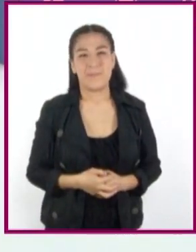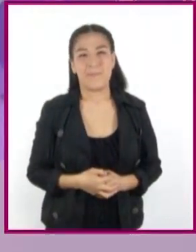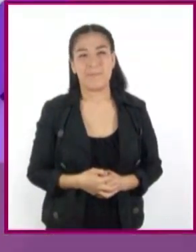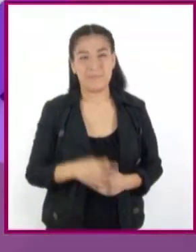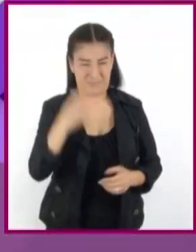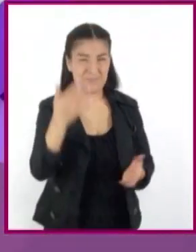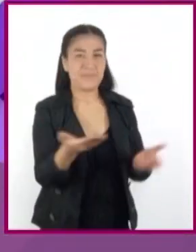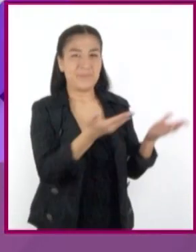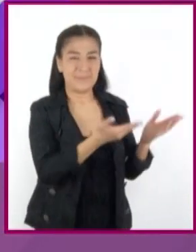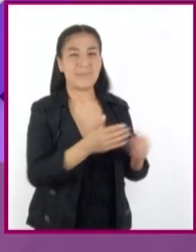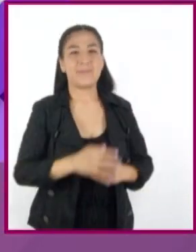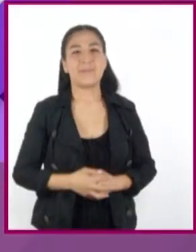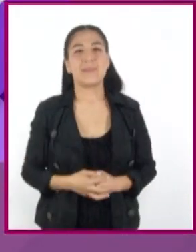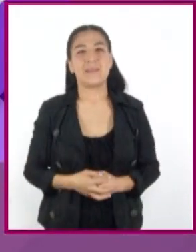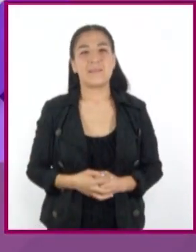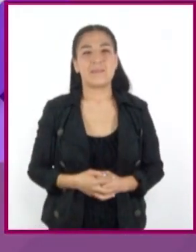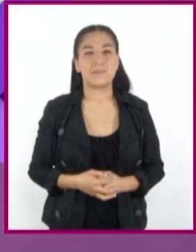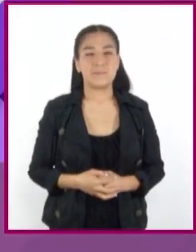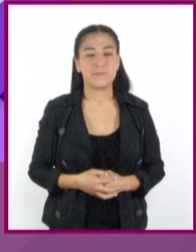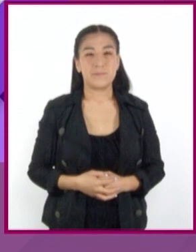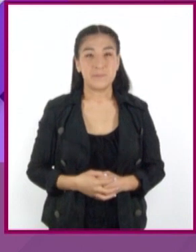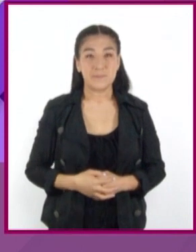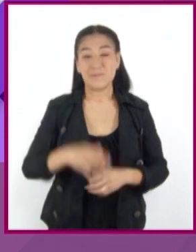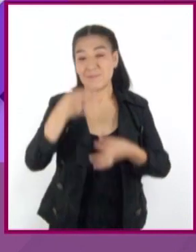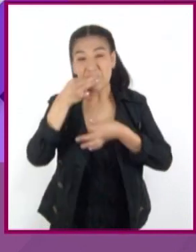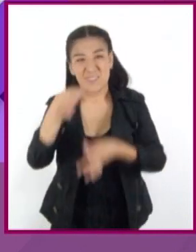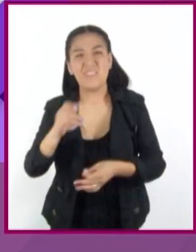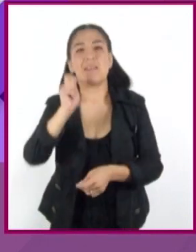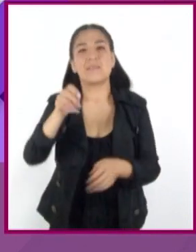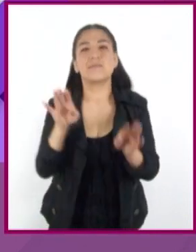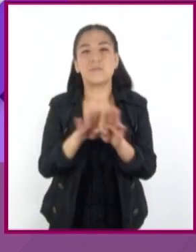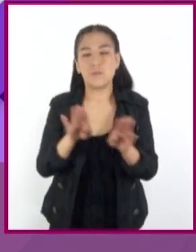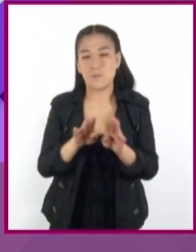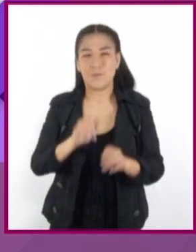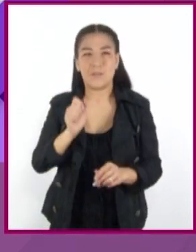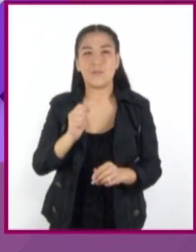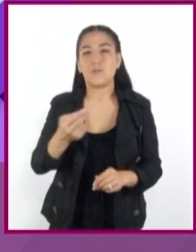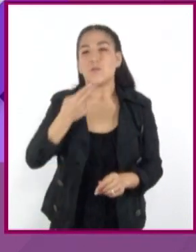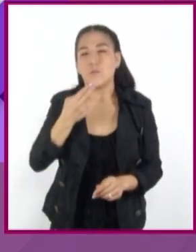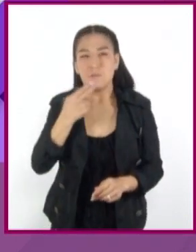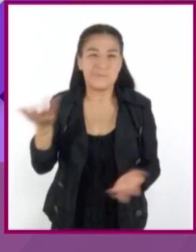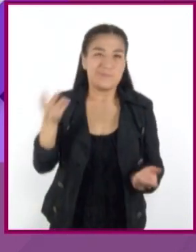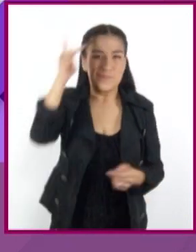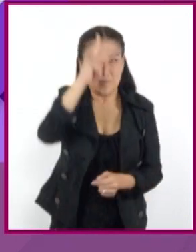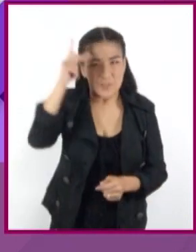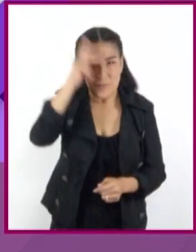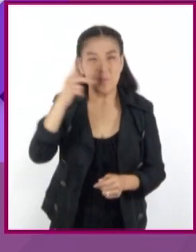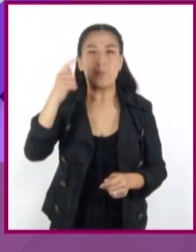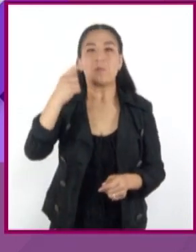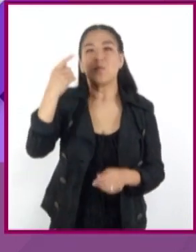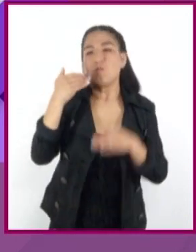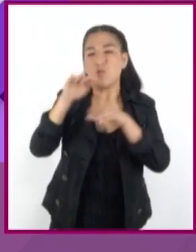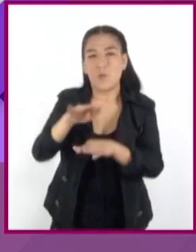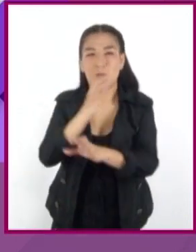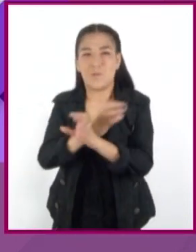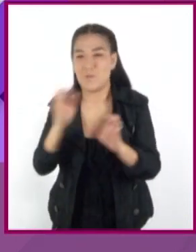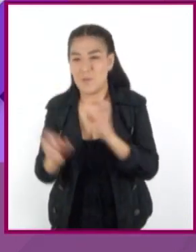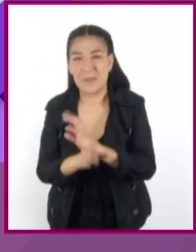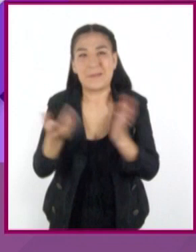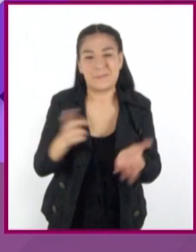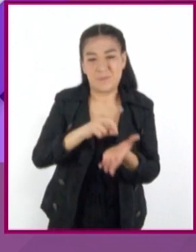Adelante, maestra. La adicción es la dependencia fisiológica y o psicológica a alguna sustancia